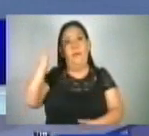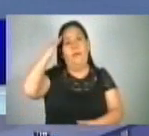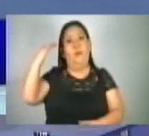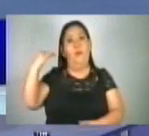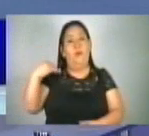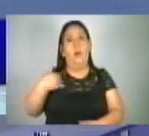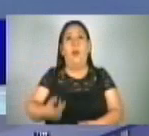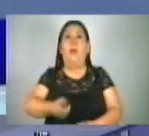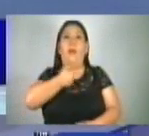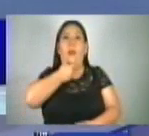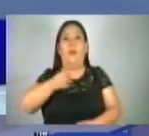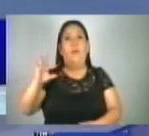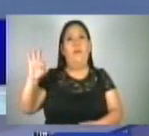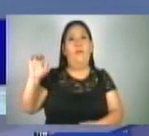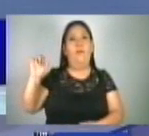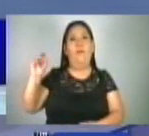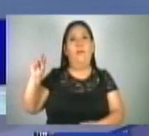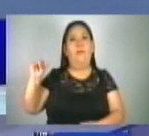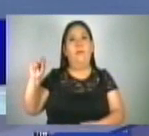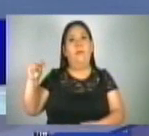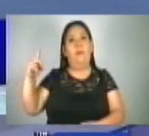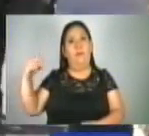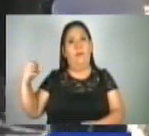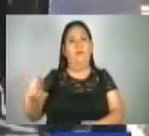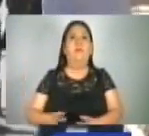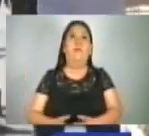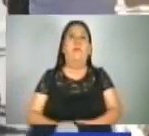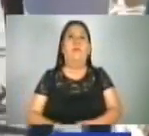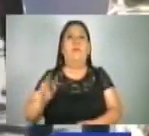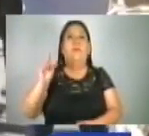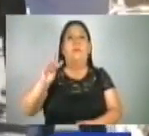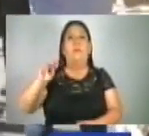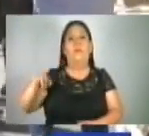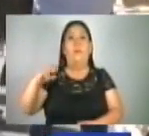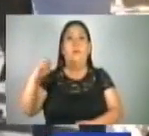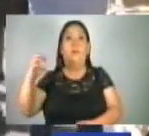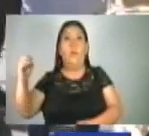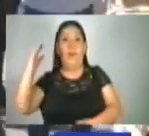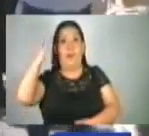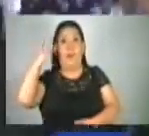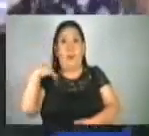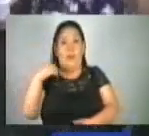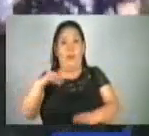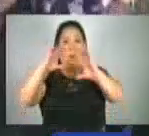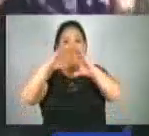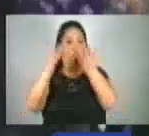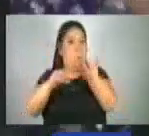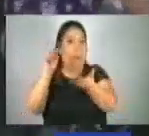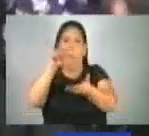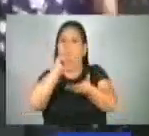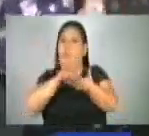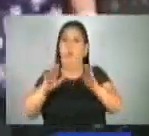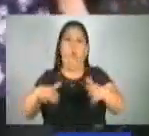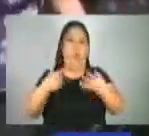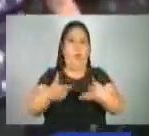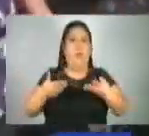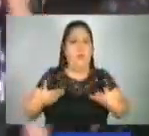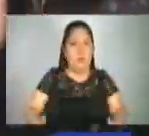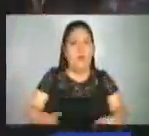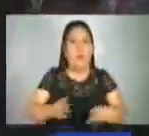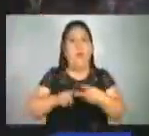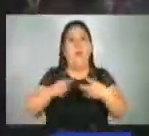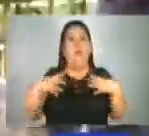Fernando Morales nos explica. Dos mil millones de mujeres en el mundo siguen sin tener acceso a protección social como atención